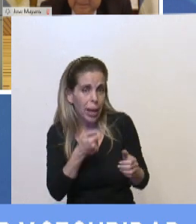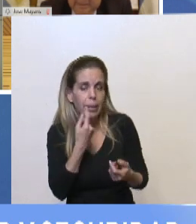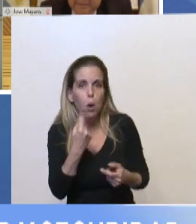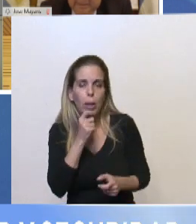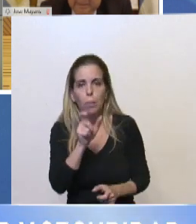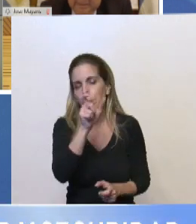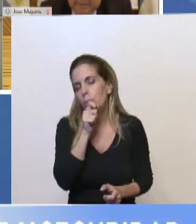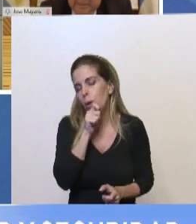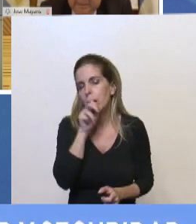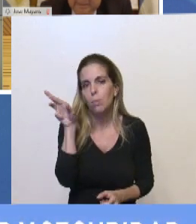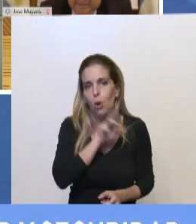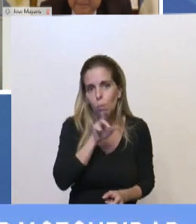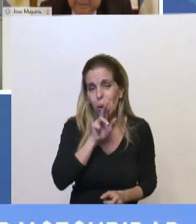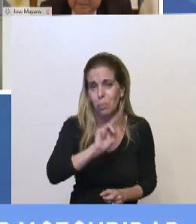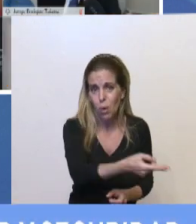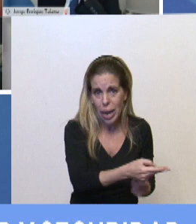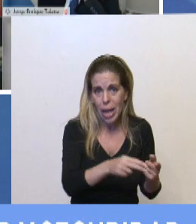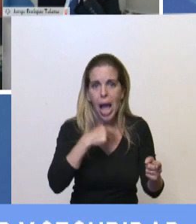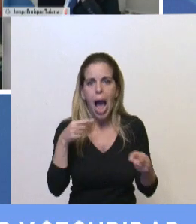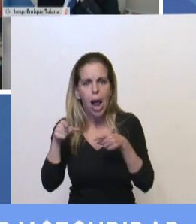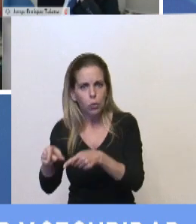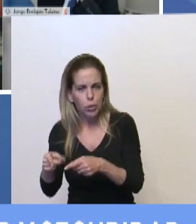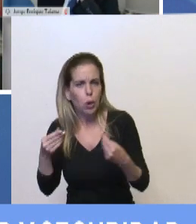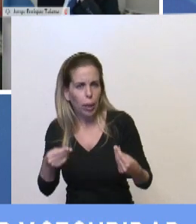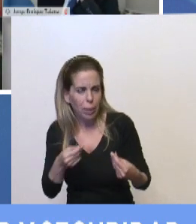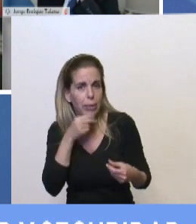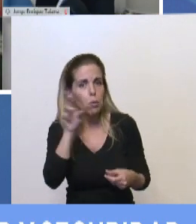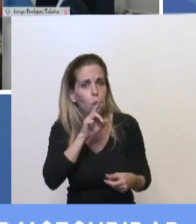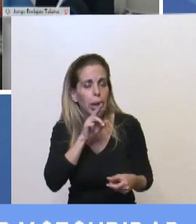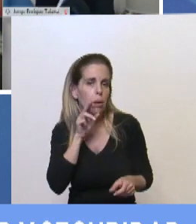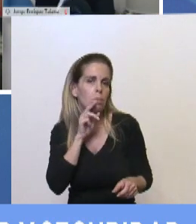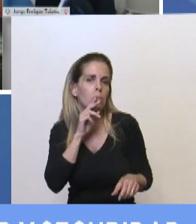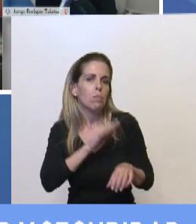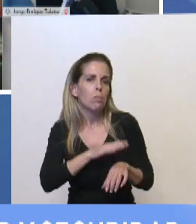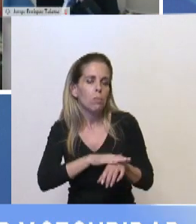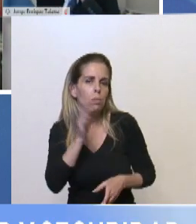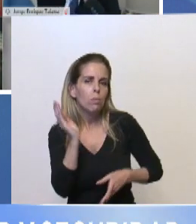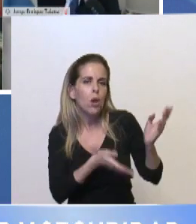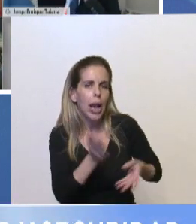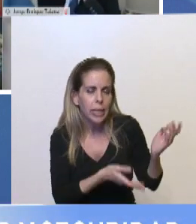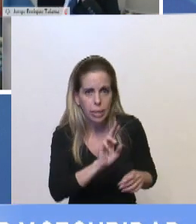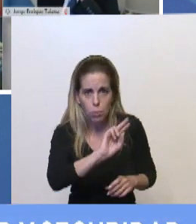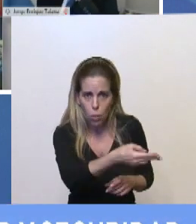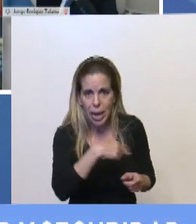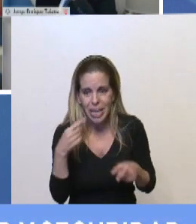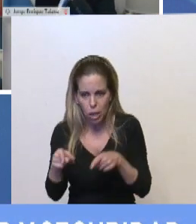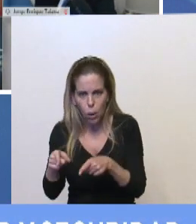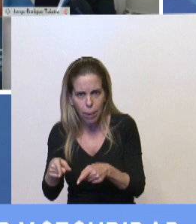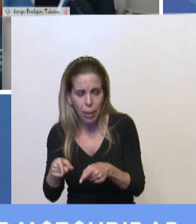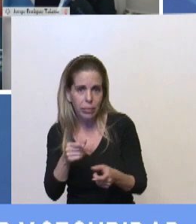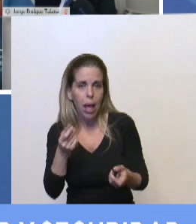víctimas de trata, a los hijos, perdón, de víctimas de violencia. Y un fondo fiduciario para